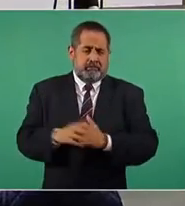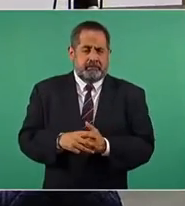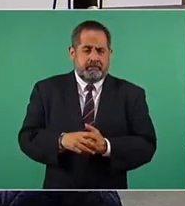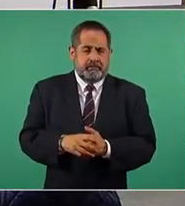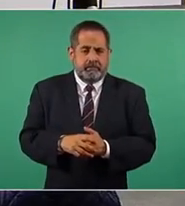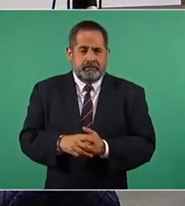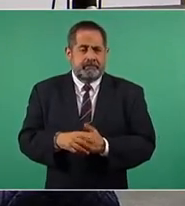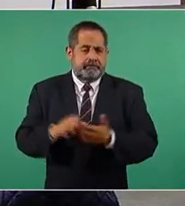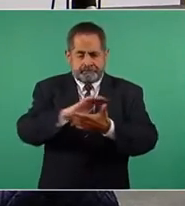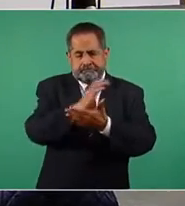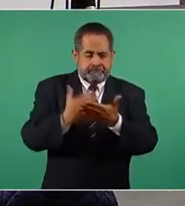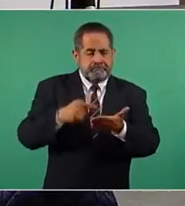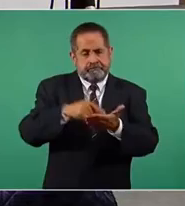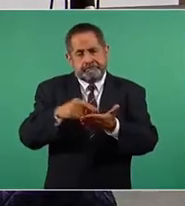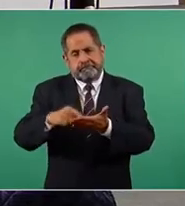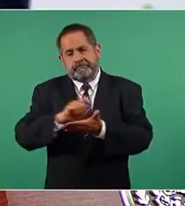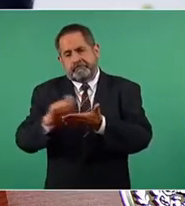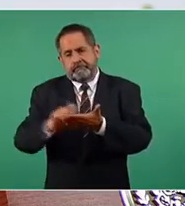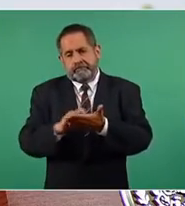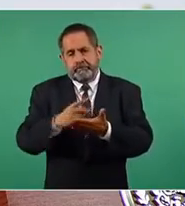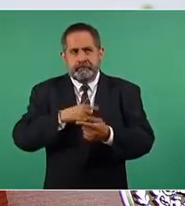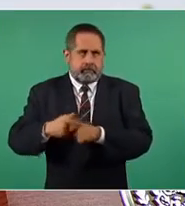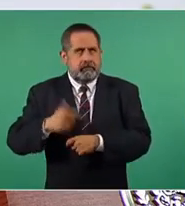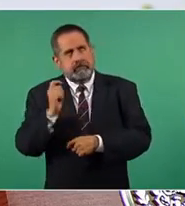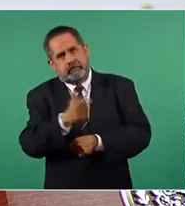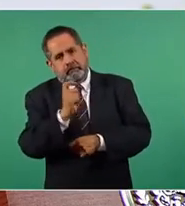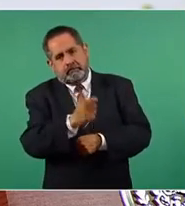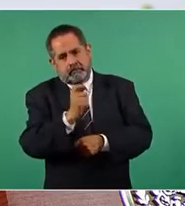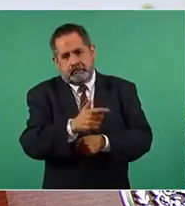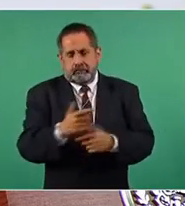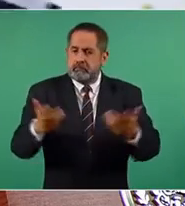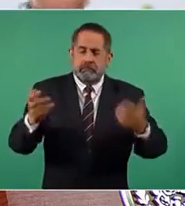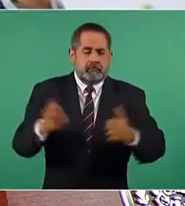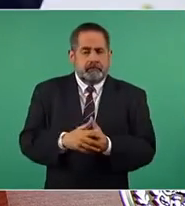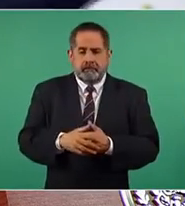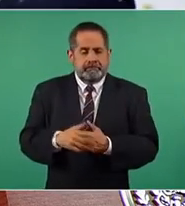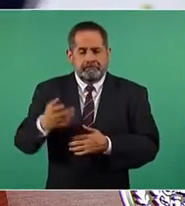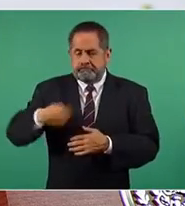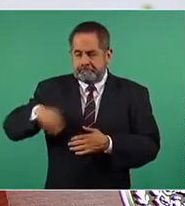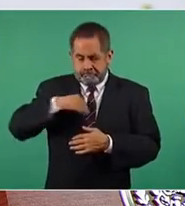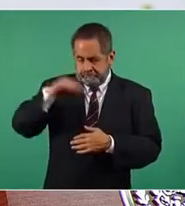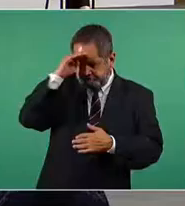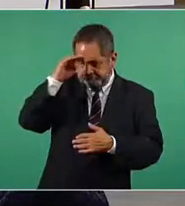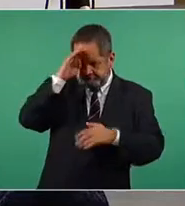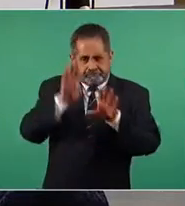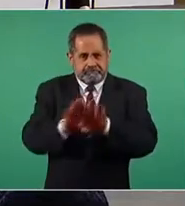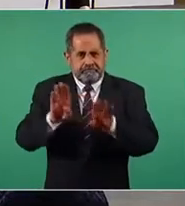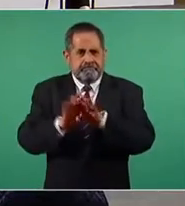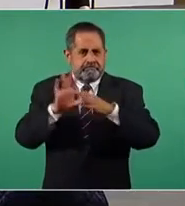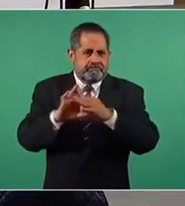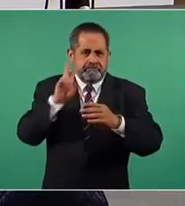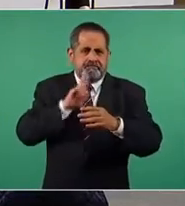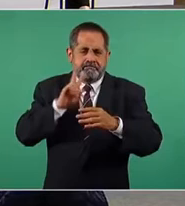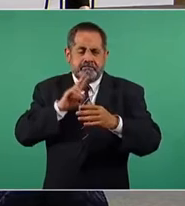quedaron contratos establecidos hay que estar pagando. Estamos buscando la forma de